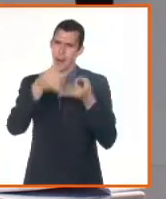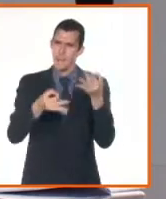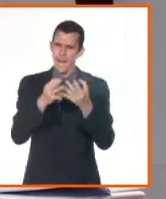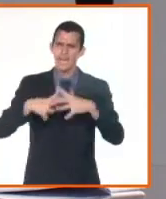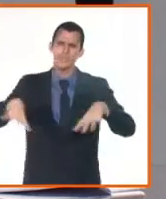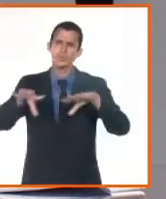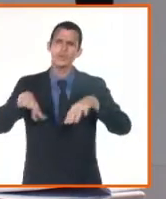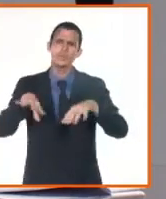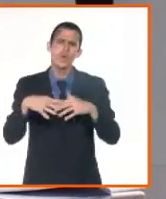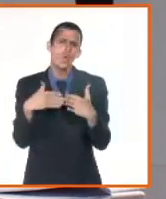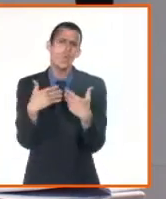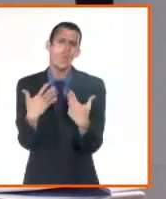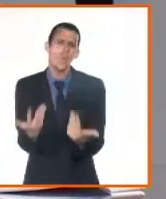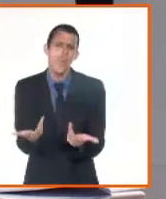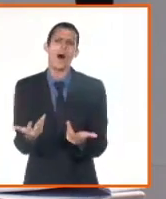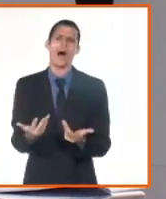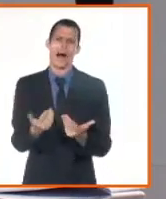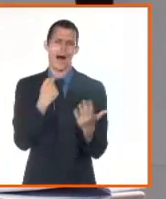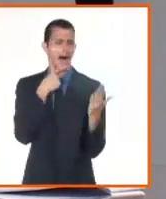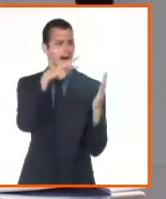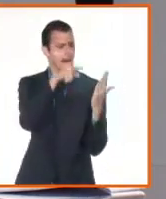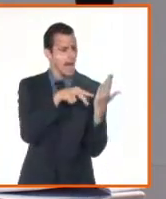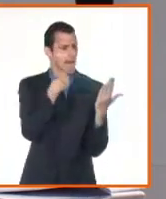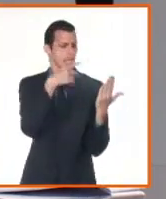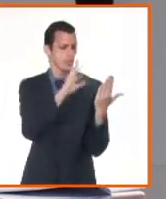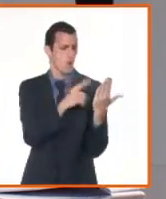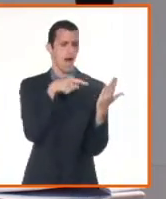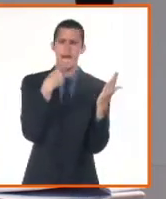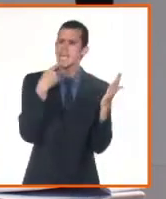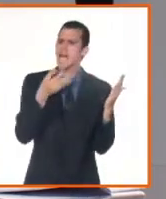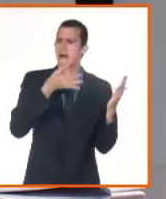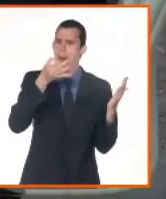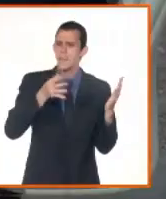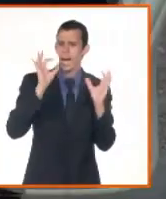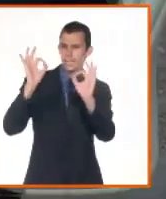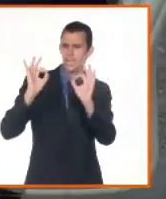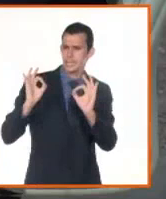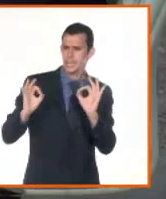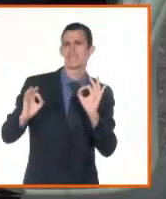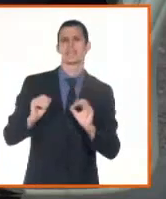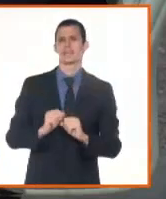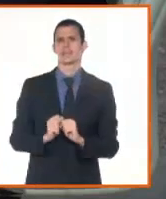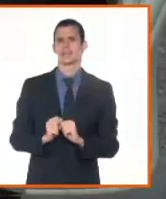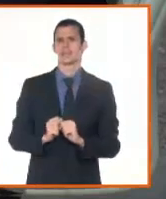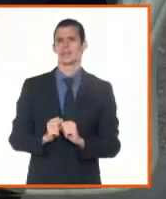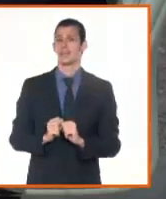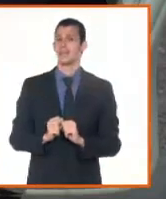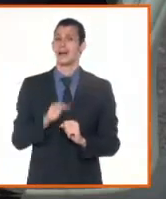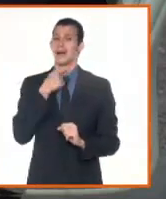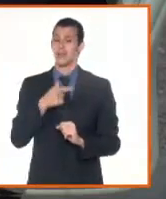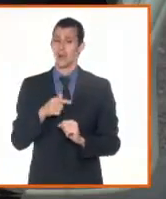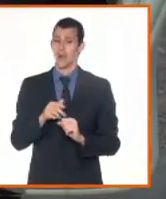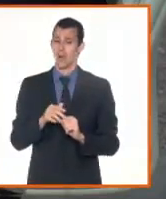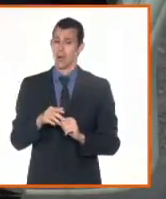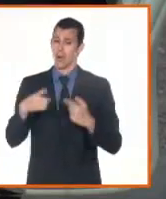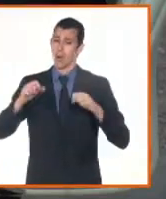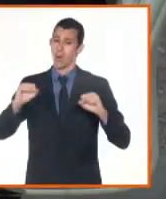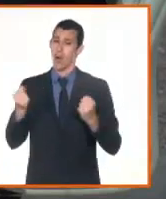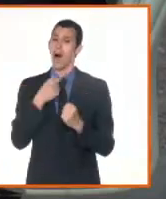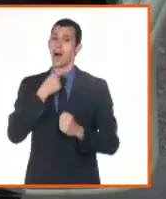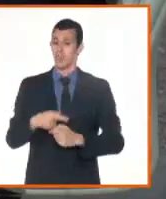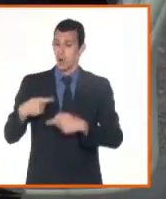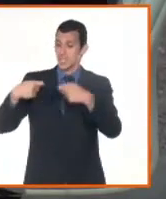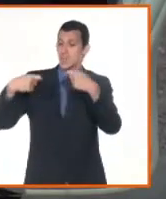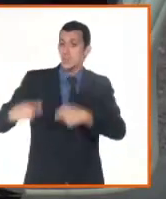judicial. El tribunal es el que debe declarar la cancelación de este asiento y